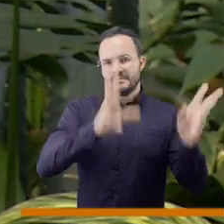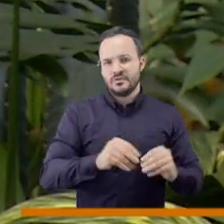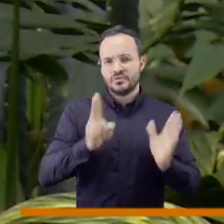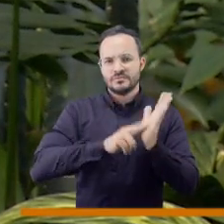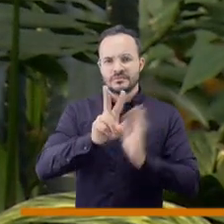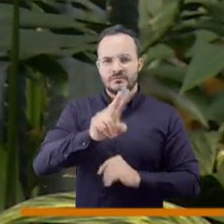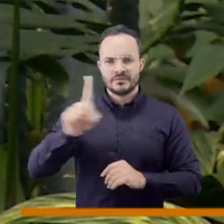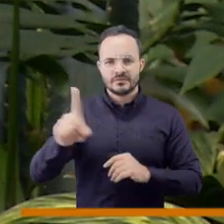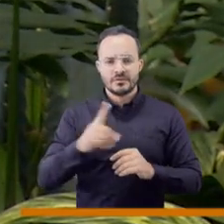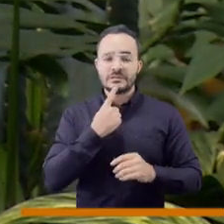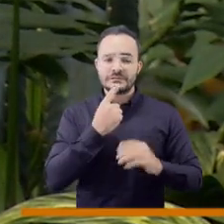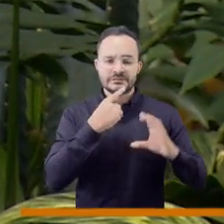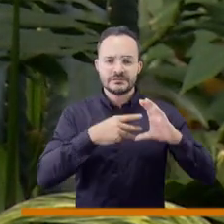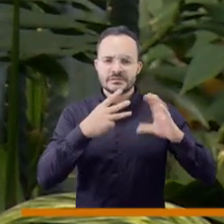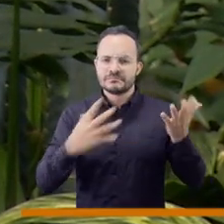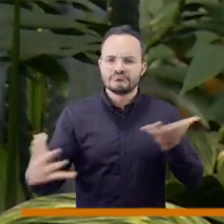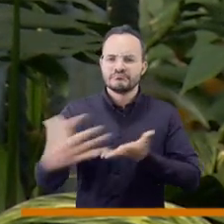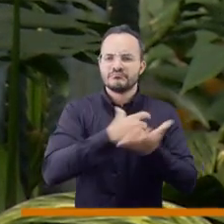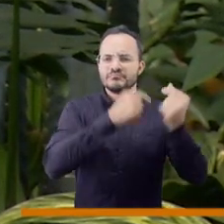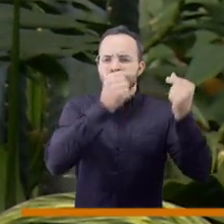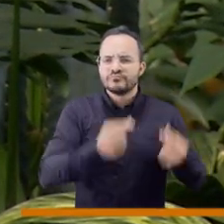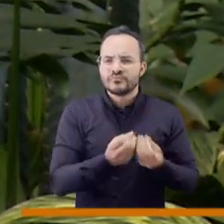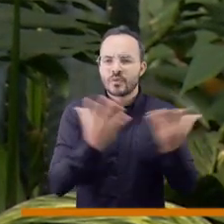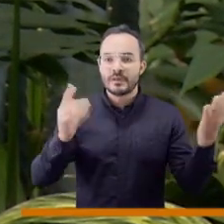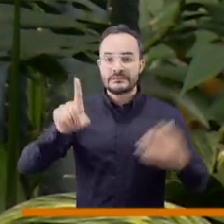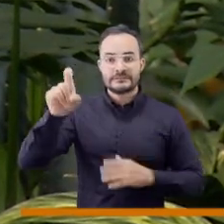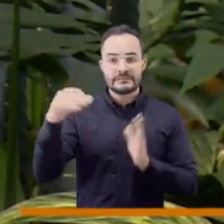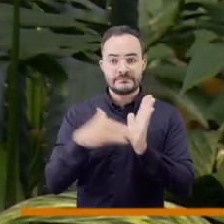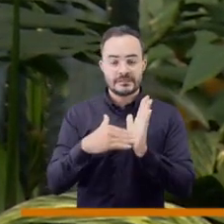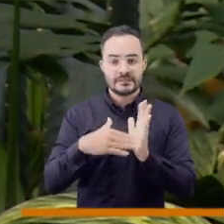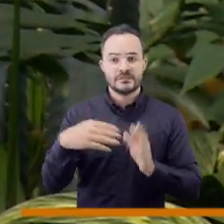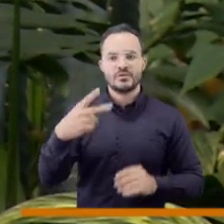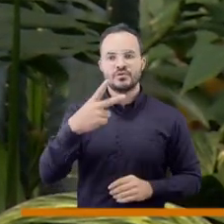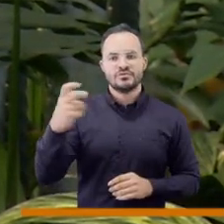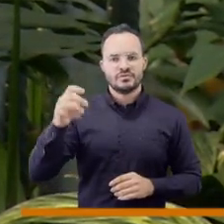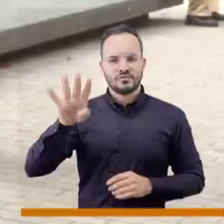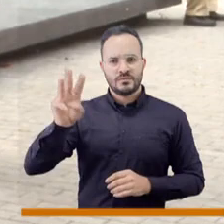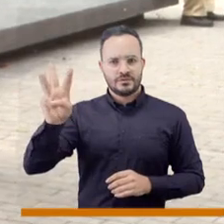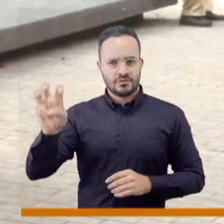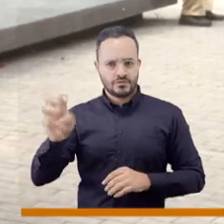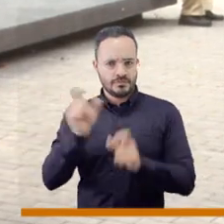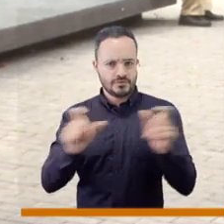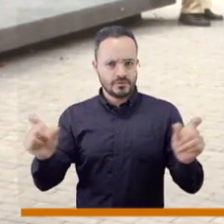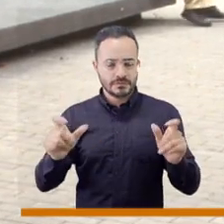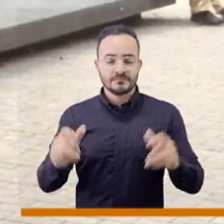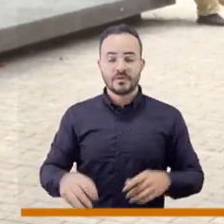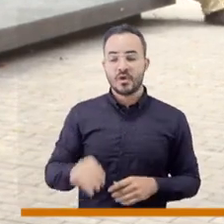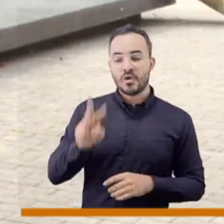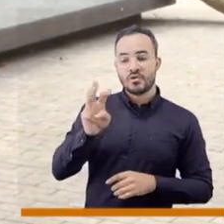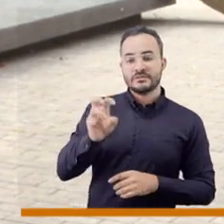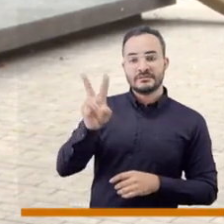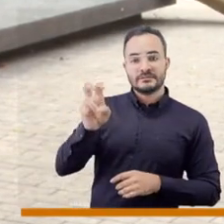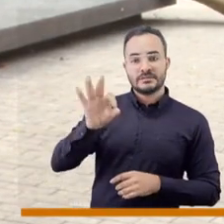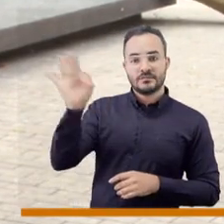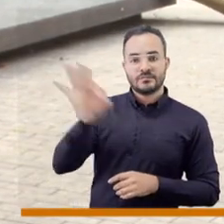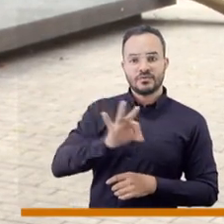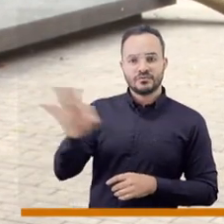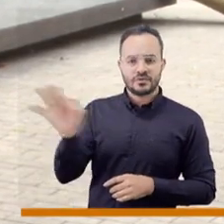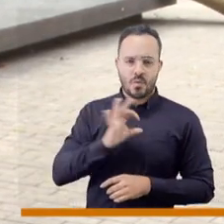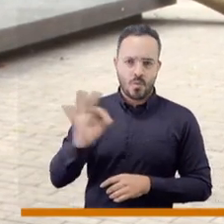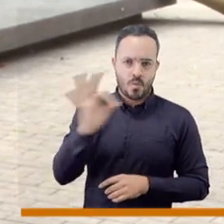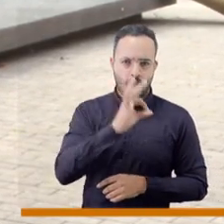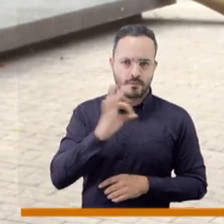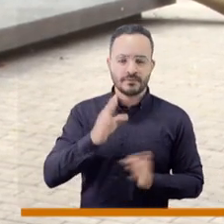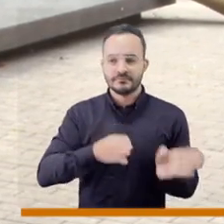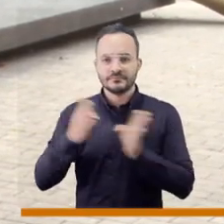censo conocido de Medellín es del 2021, dicen que fueron censados 6,248 habitantes de